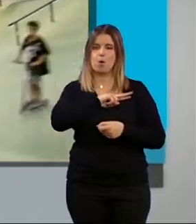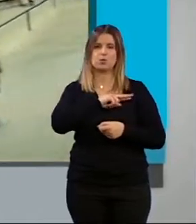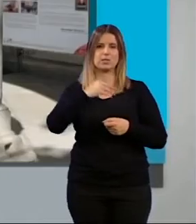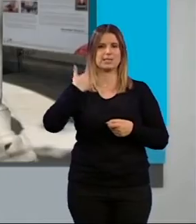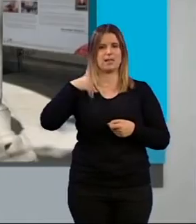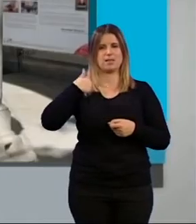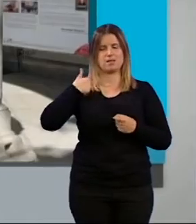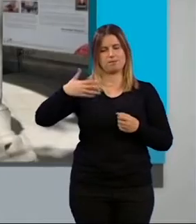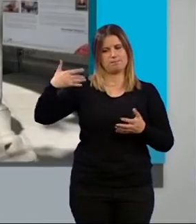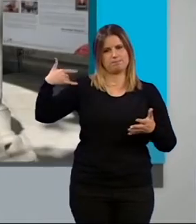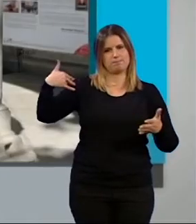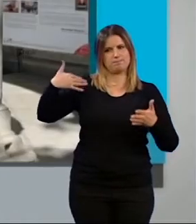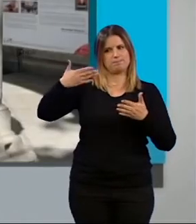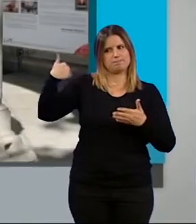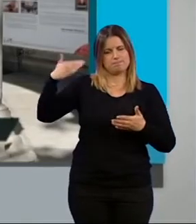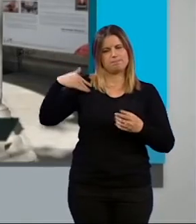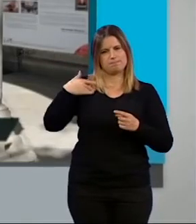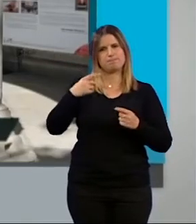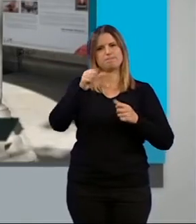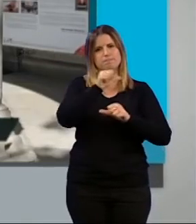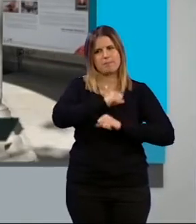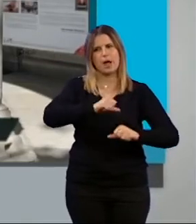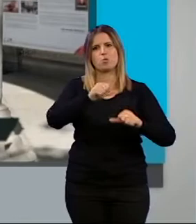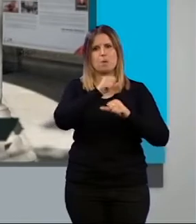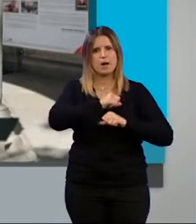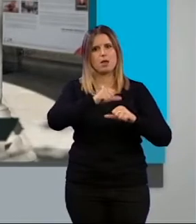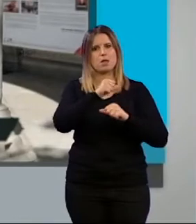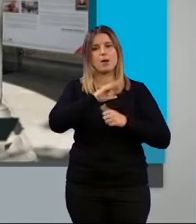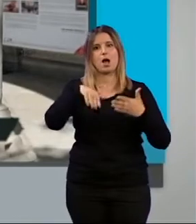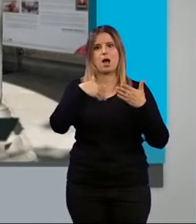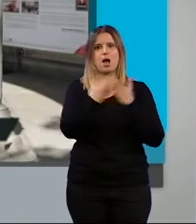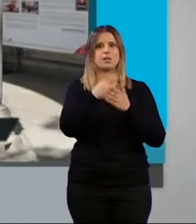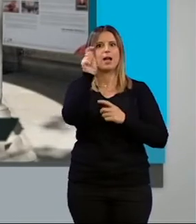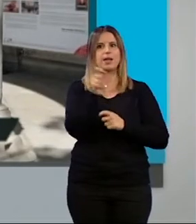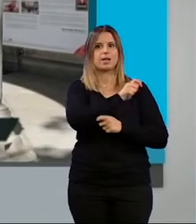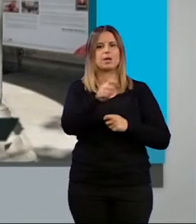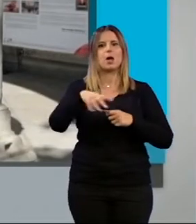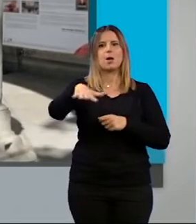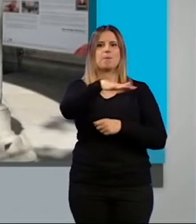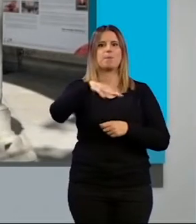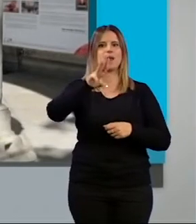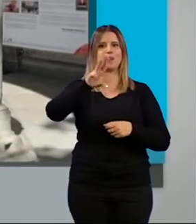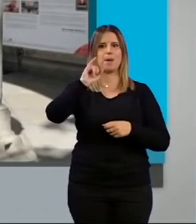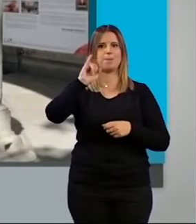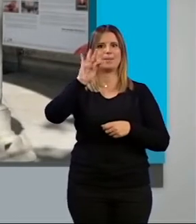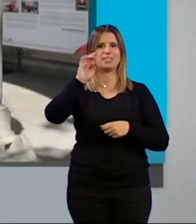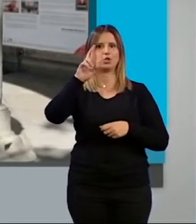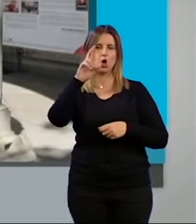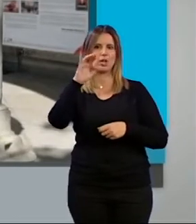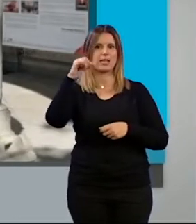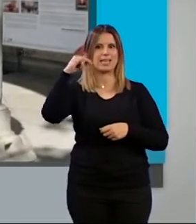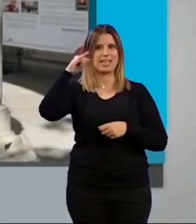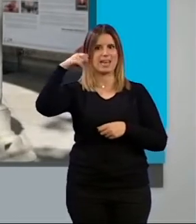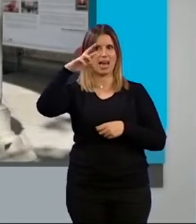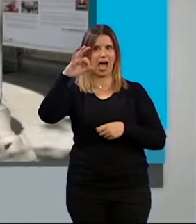un tiempo más que prudencial esperando a que se inaugure la plaza pintor Ignacio Velda y que se le ponga el